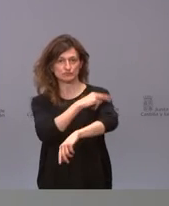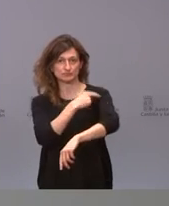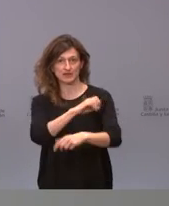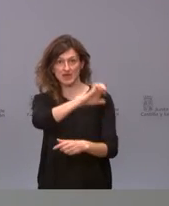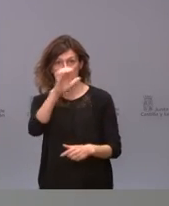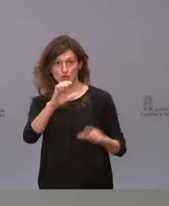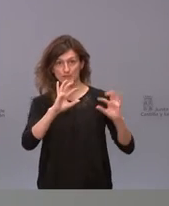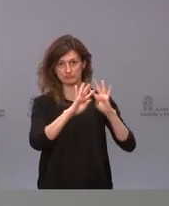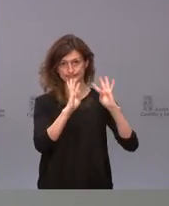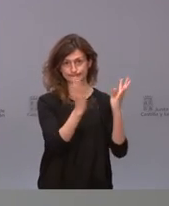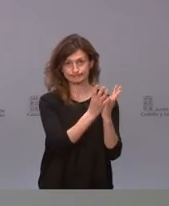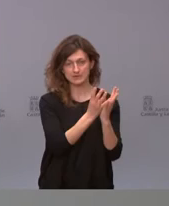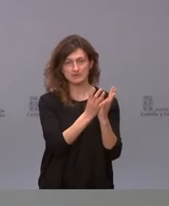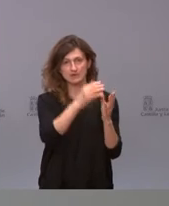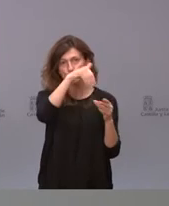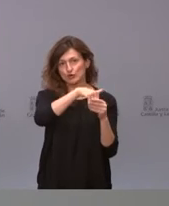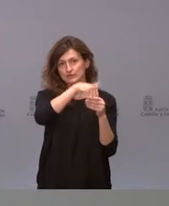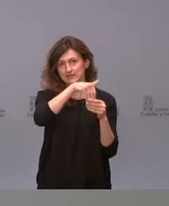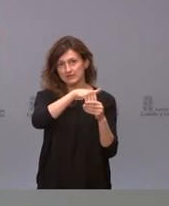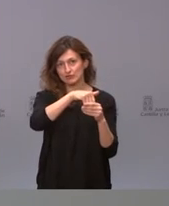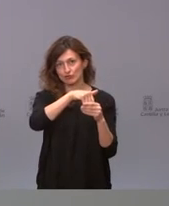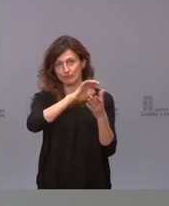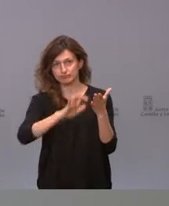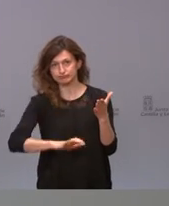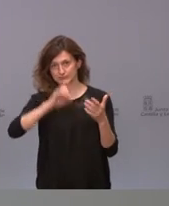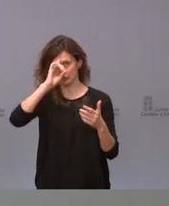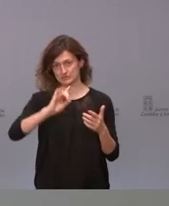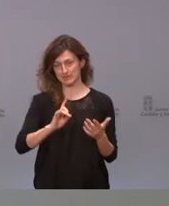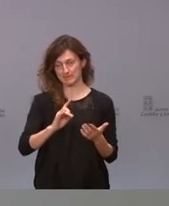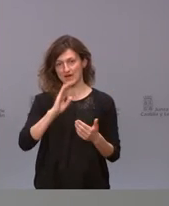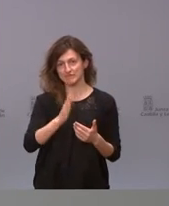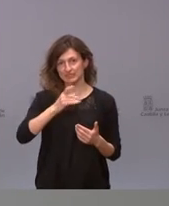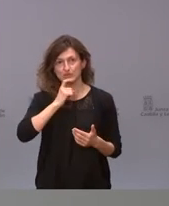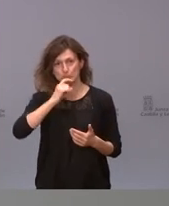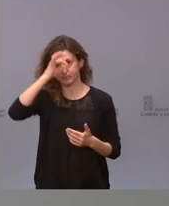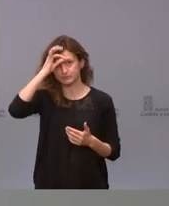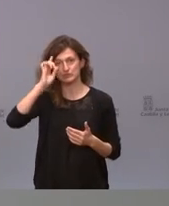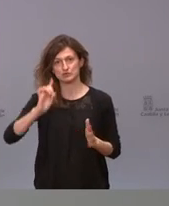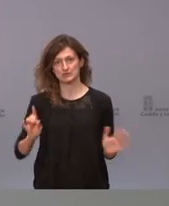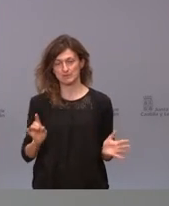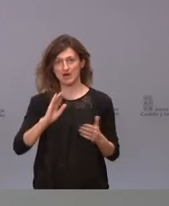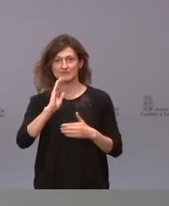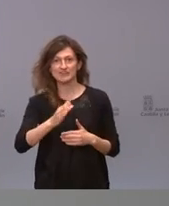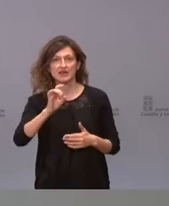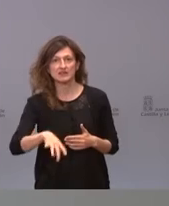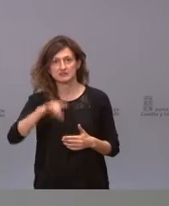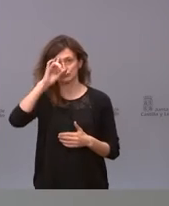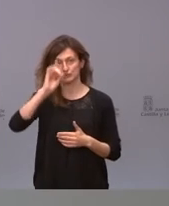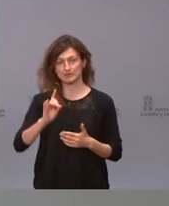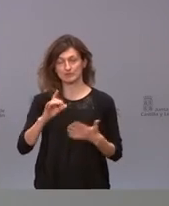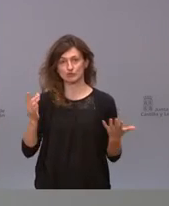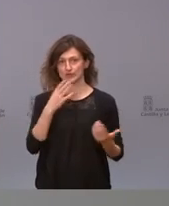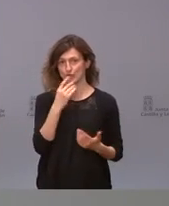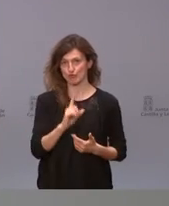de Europa pero no conocíamos el contenido de ese no sabíamos la envergadura el impacto que podía tener a quién podía afectar entonces eso no lo